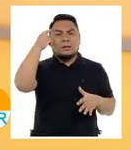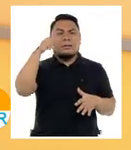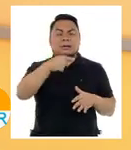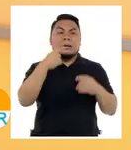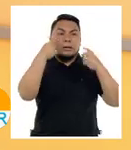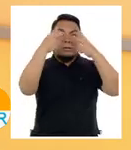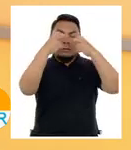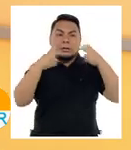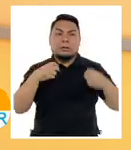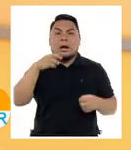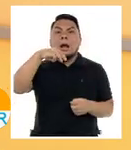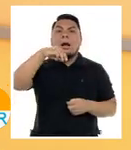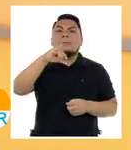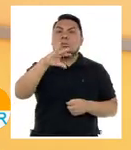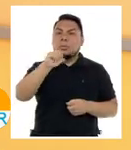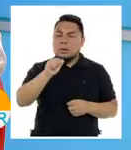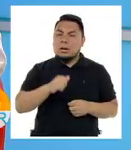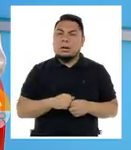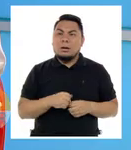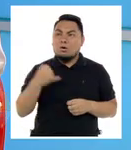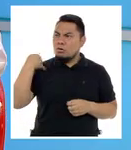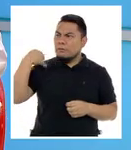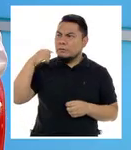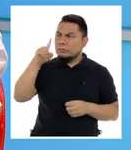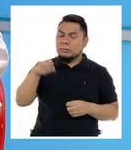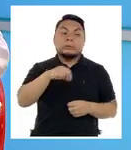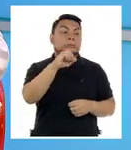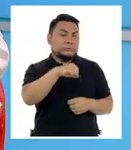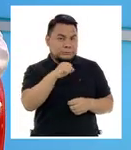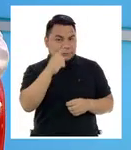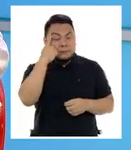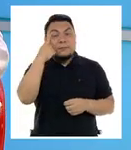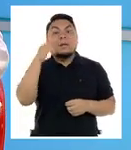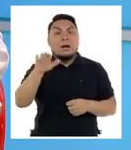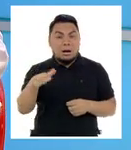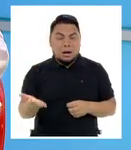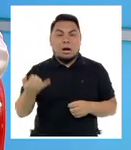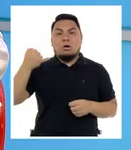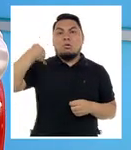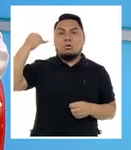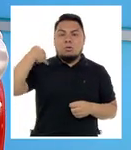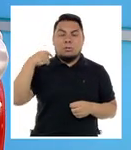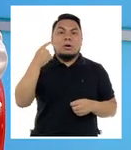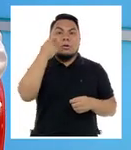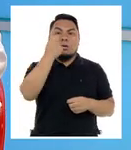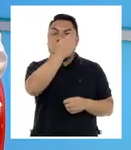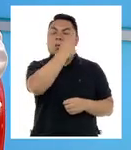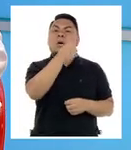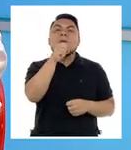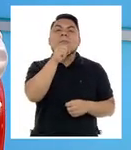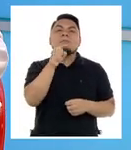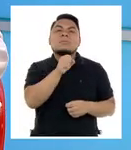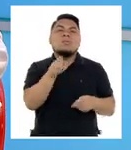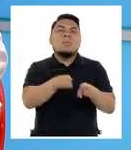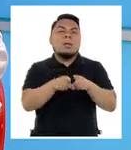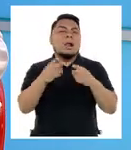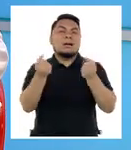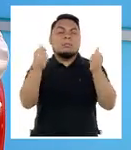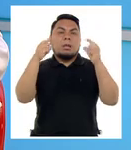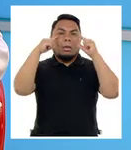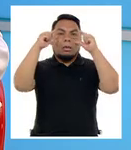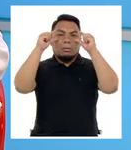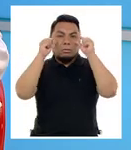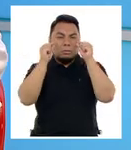tratando por el problema de la mácula. En los jóvenes también hay un problema que es diferente al envejecimiento. En los jóvenes se conoce como la retinopatía